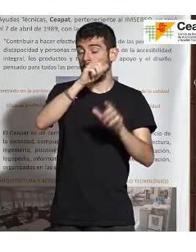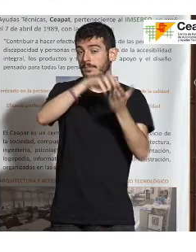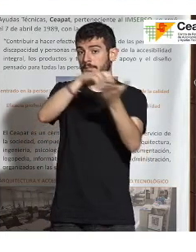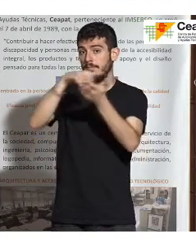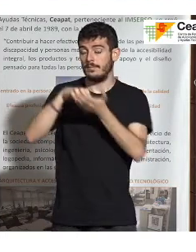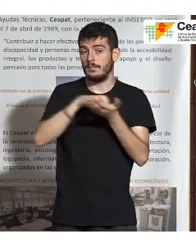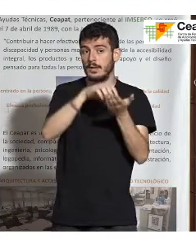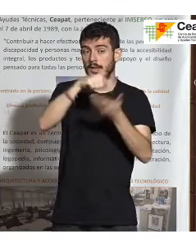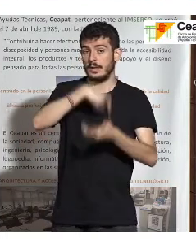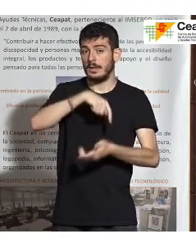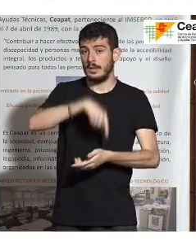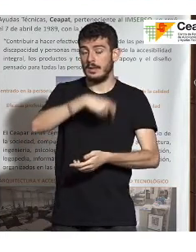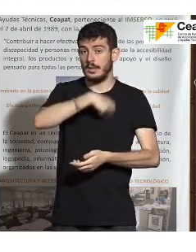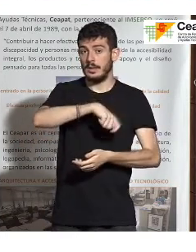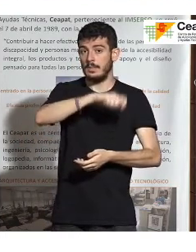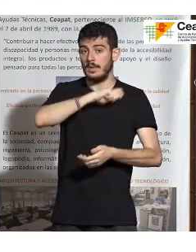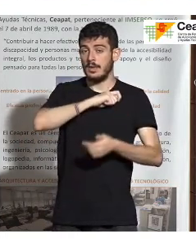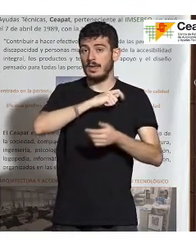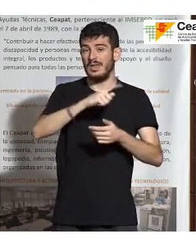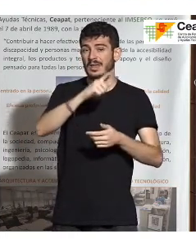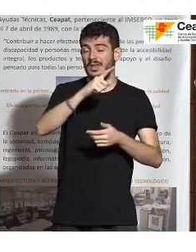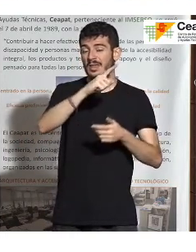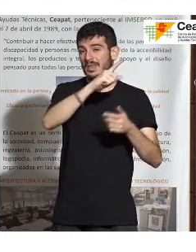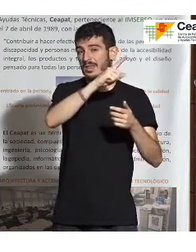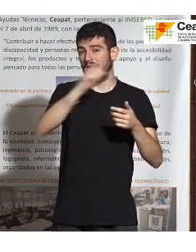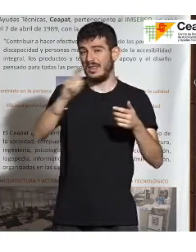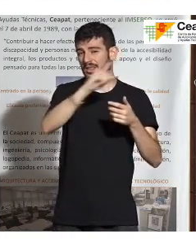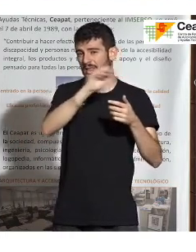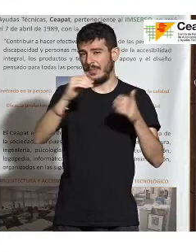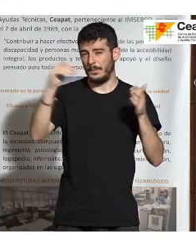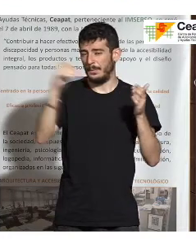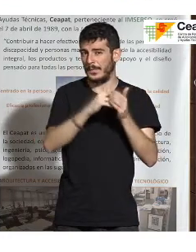en España, eso es un gran avance.